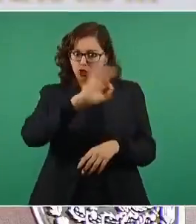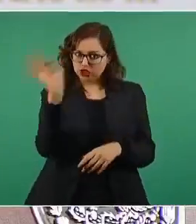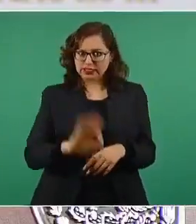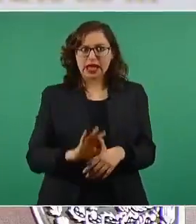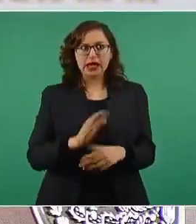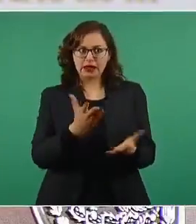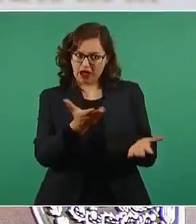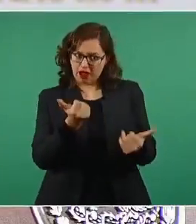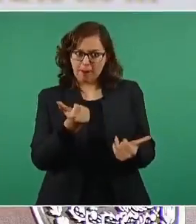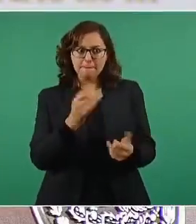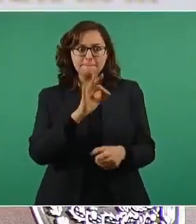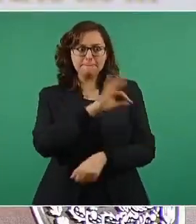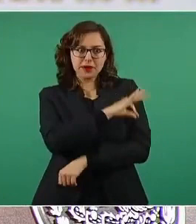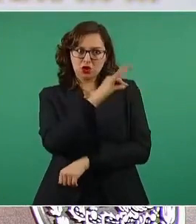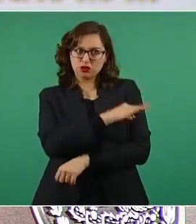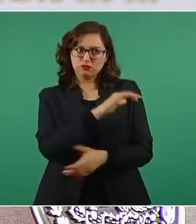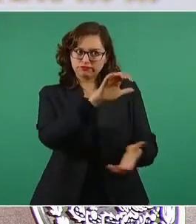cantidad